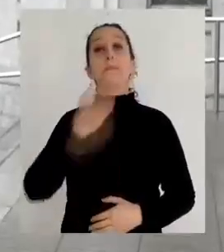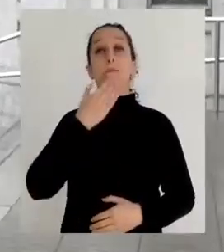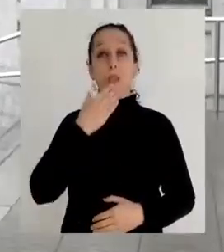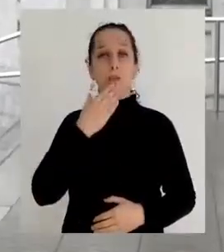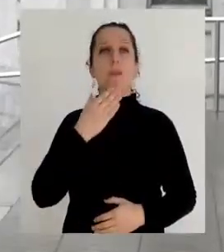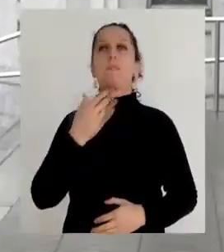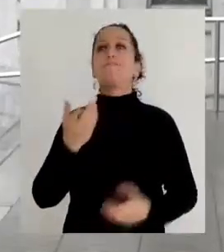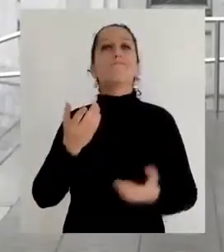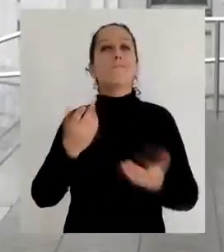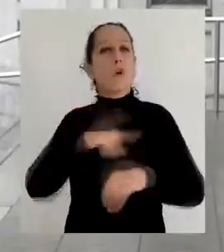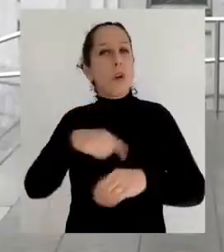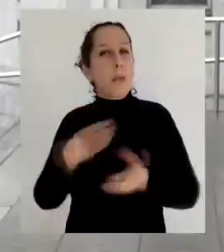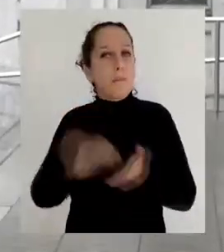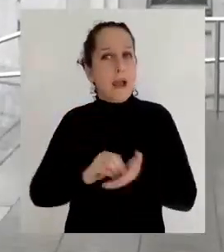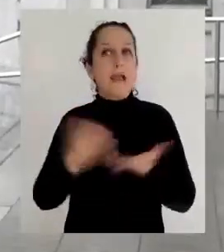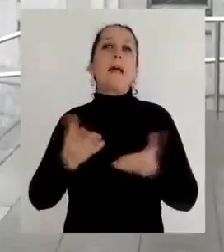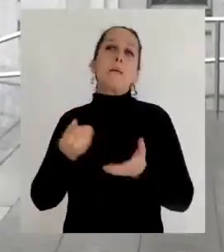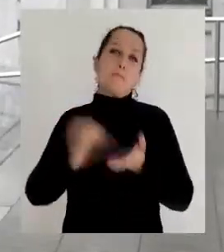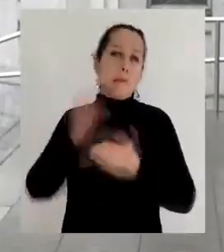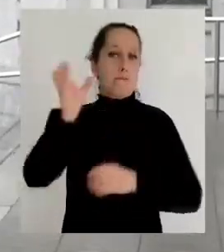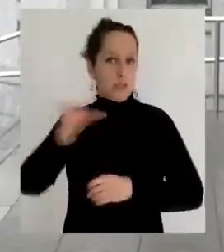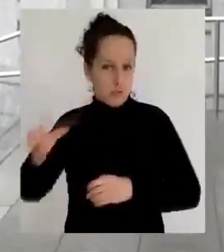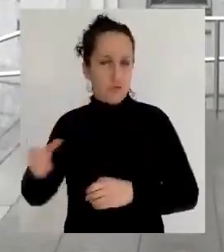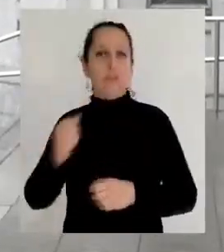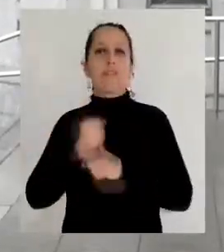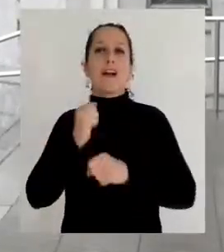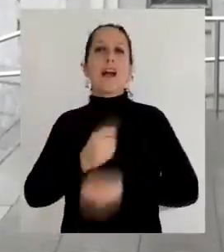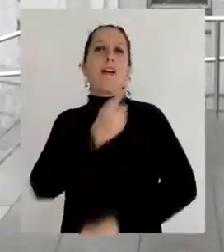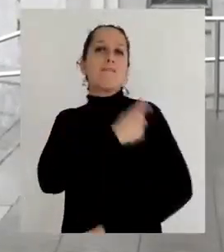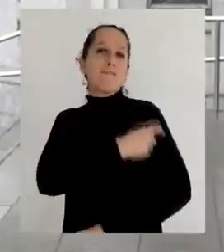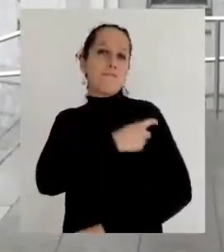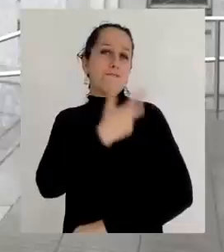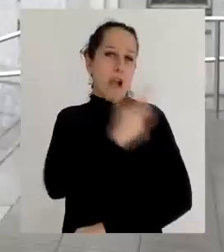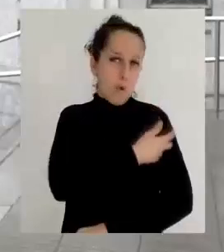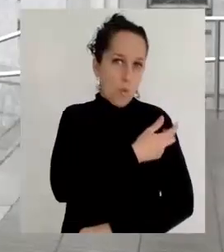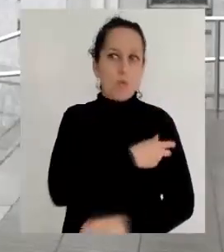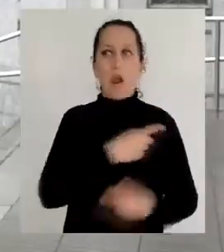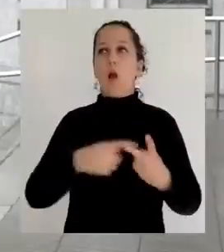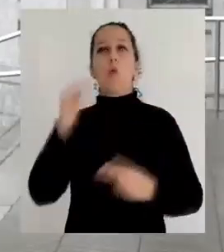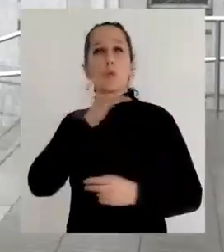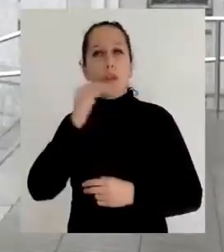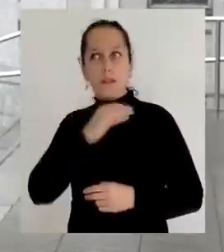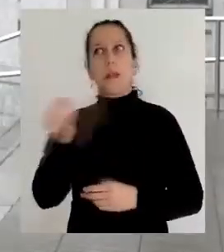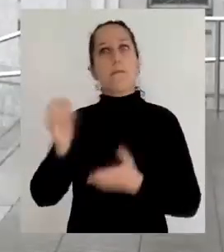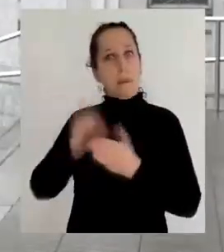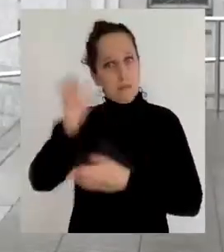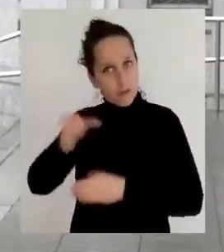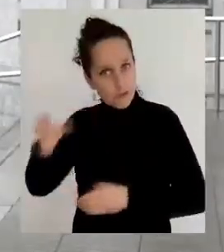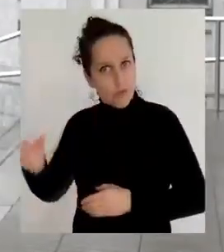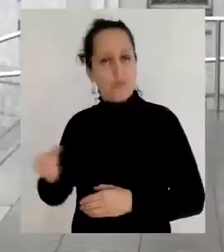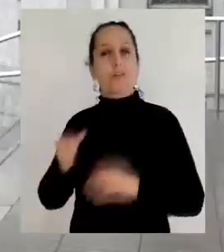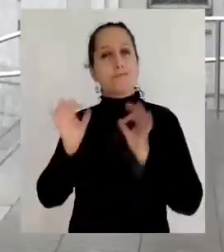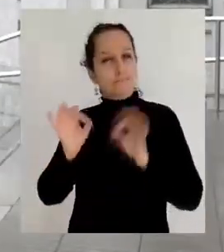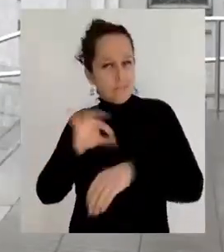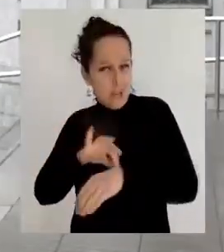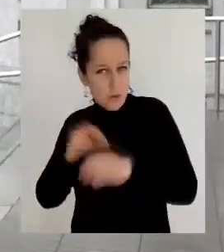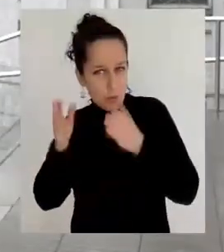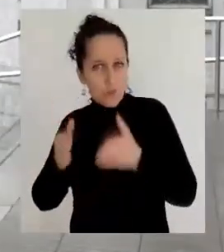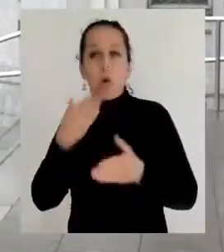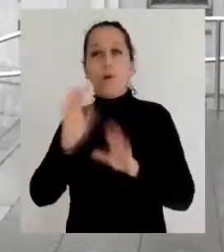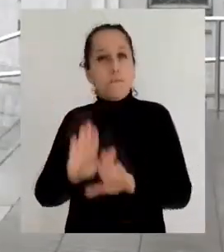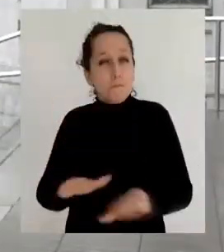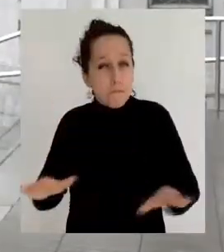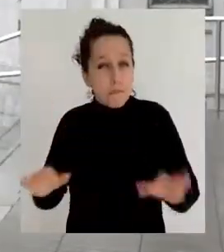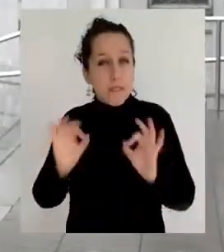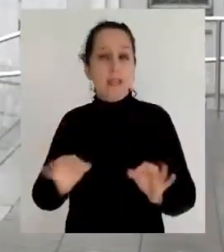But, also, there will be personnel for attention in the vaccines, personnel for emergency services and, also, personnel pediatrics, above